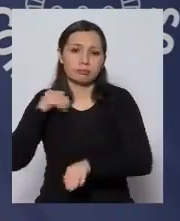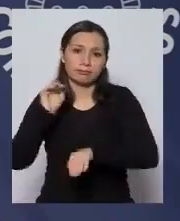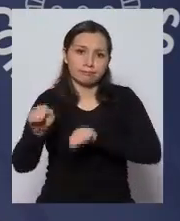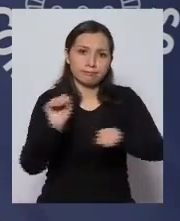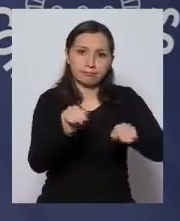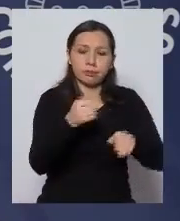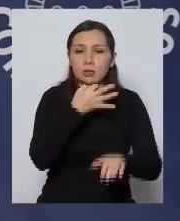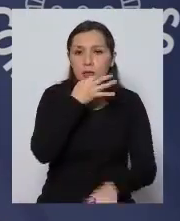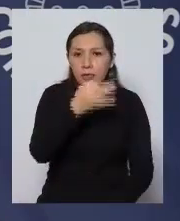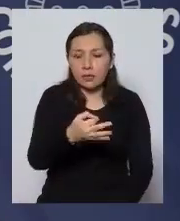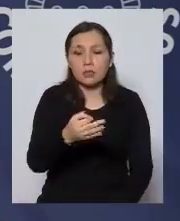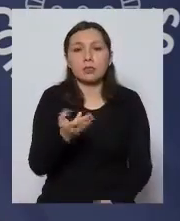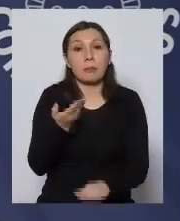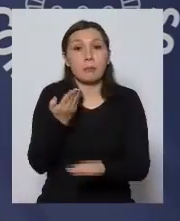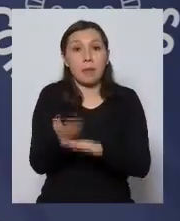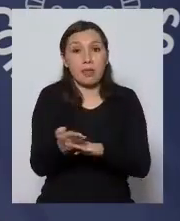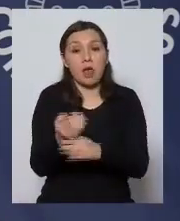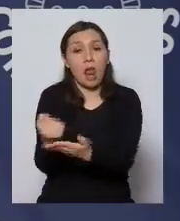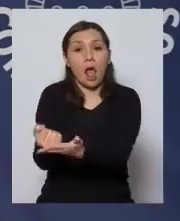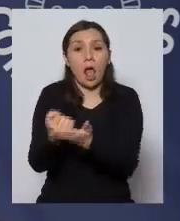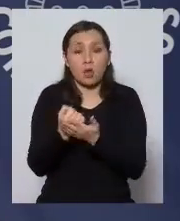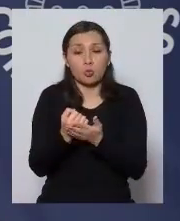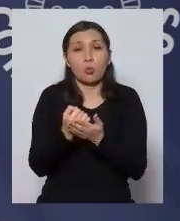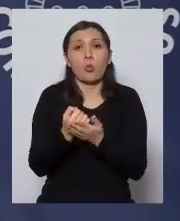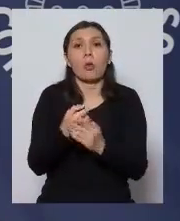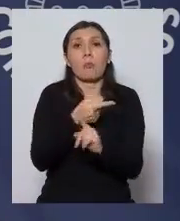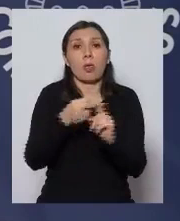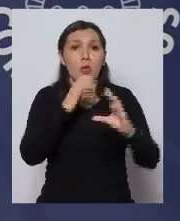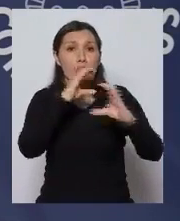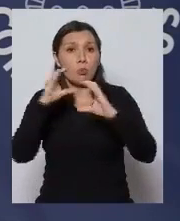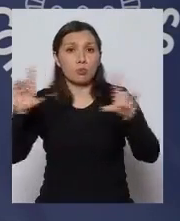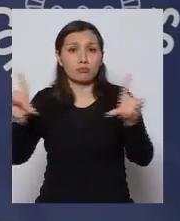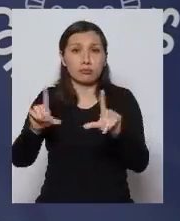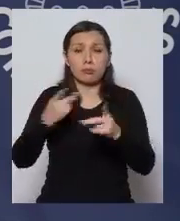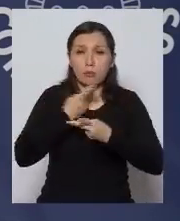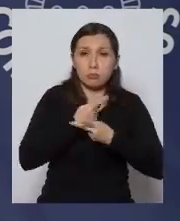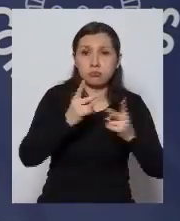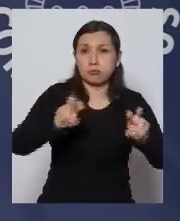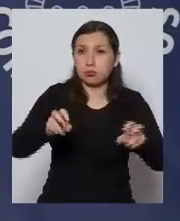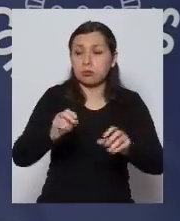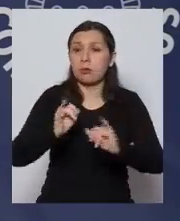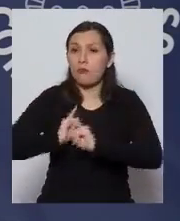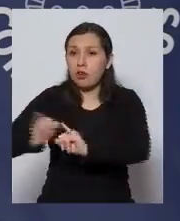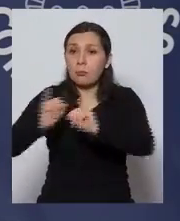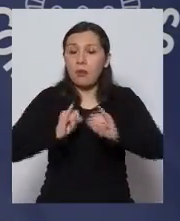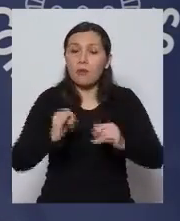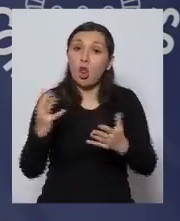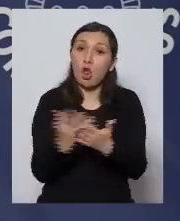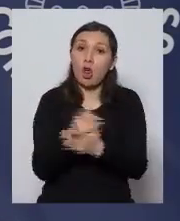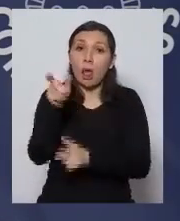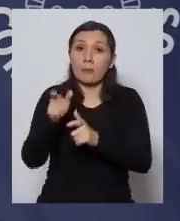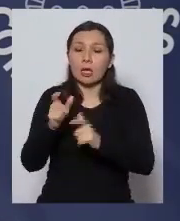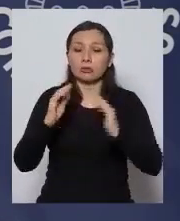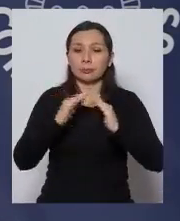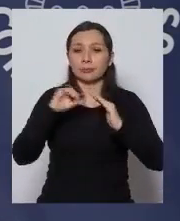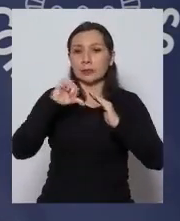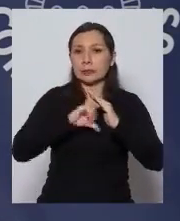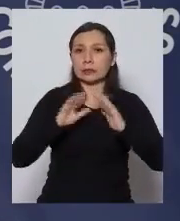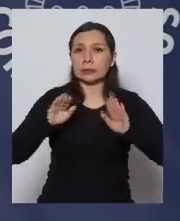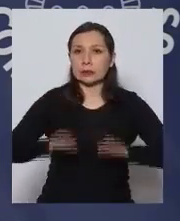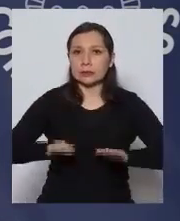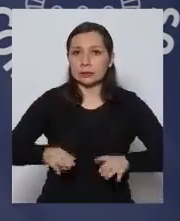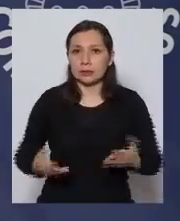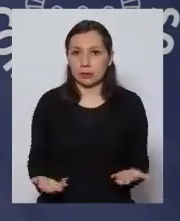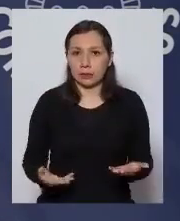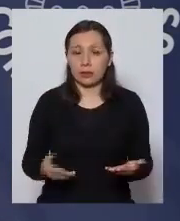y solicitando la colaboración de los medios de comunicación para lograr que esto ocurra en